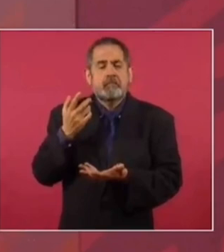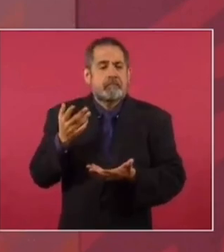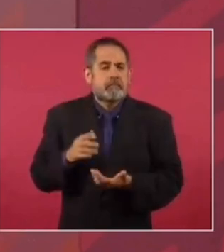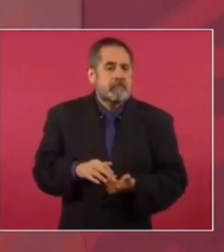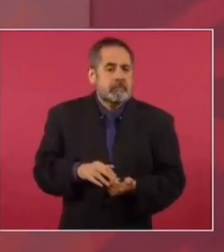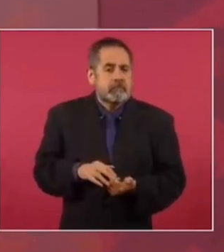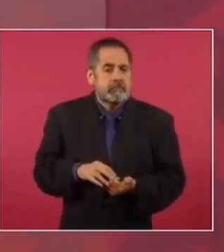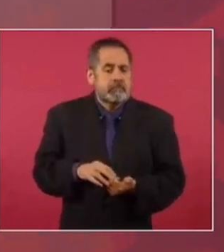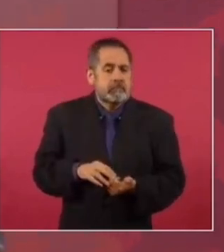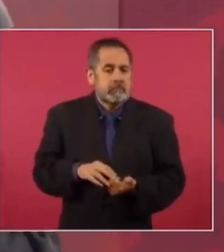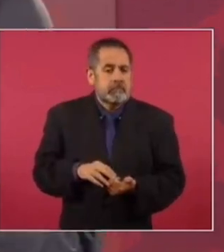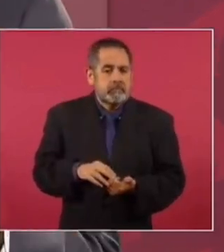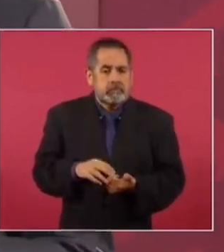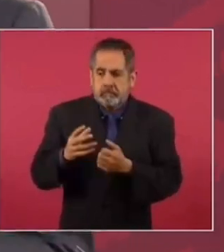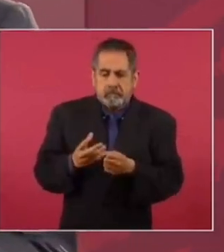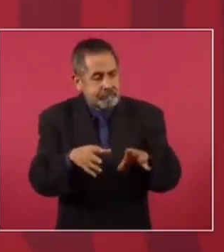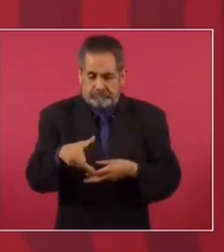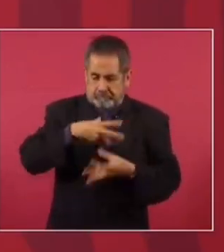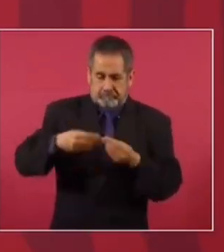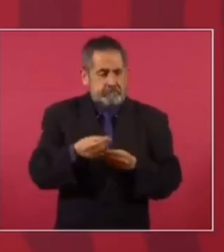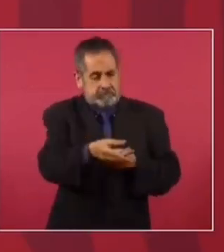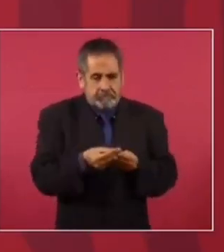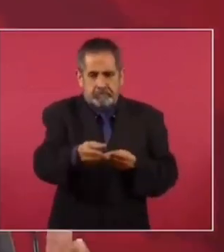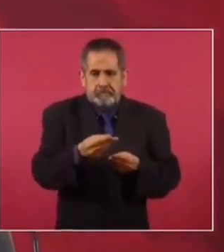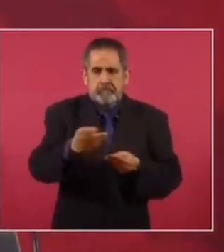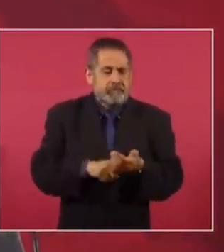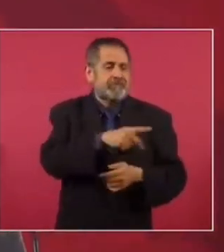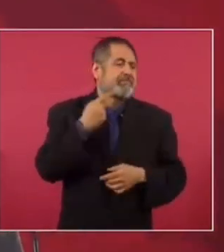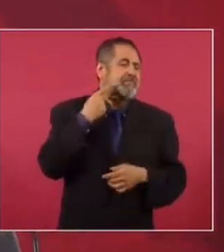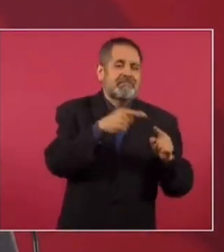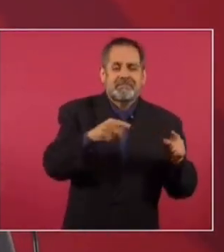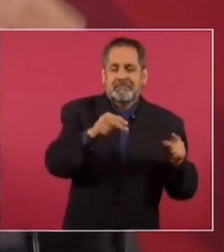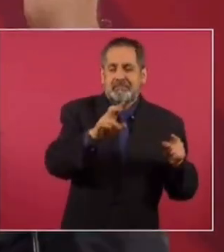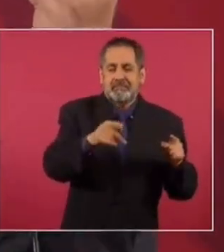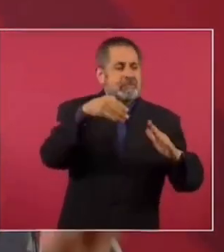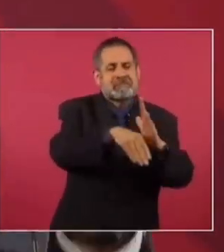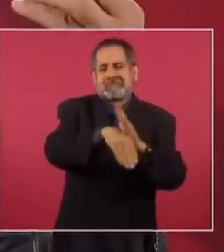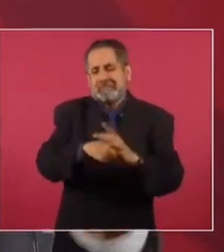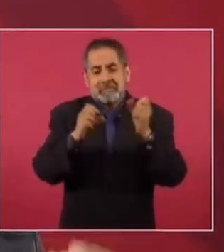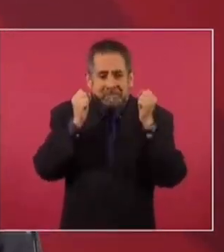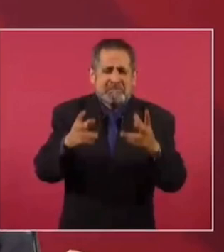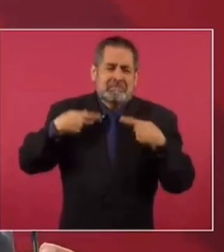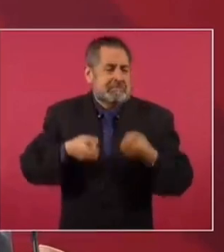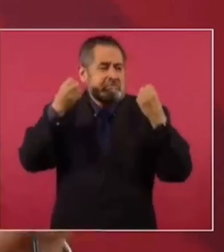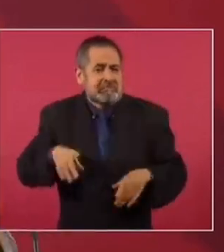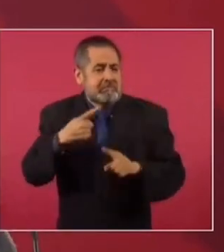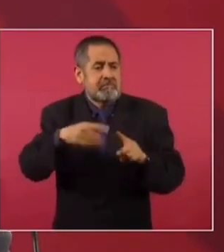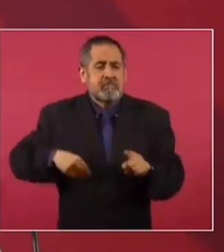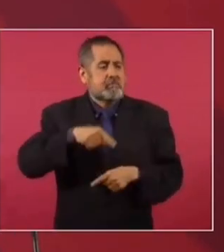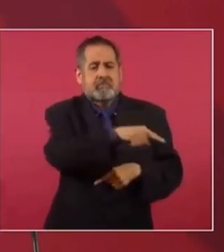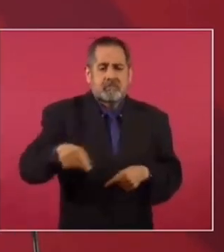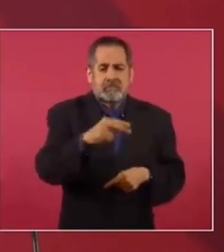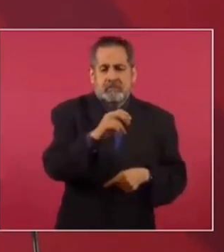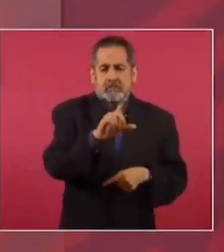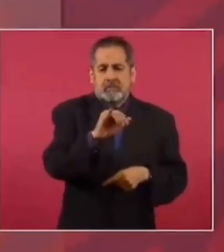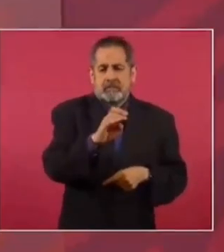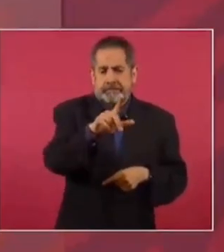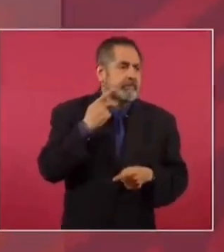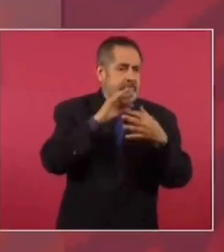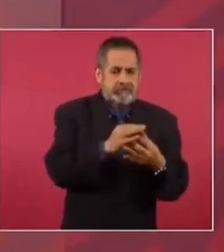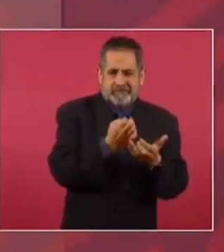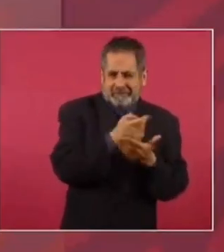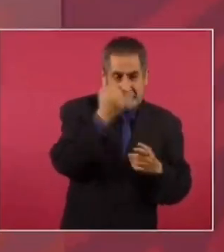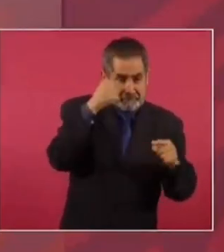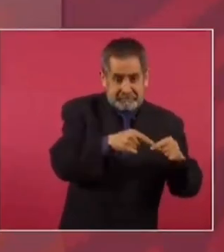para reparar daño que ocasionó la política neoliberal. Hay miles de damnificados por la política económica